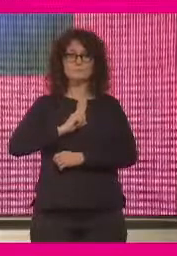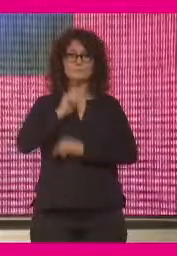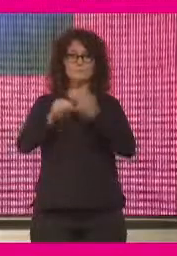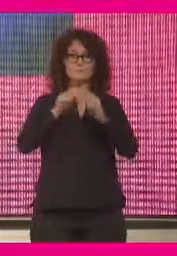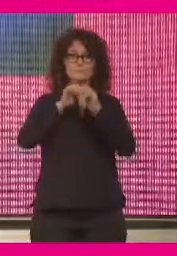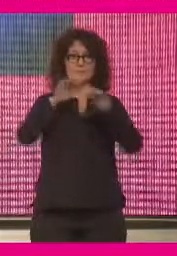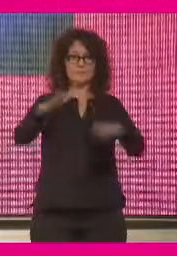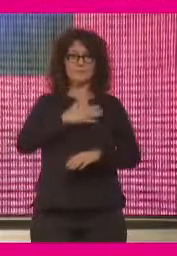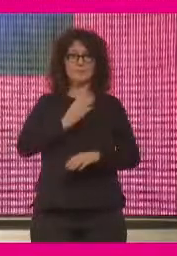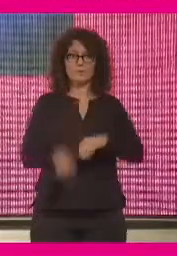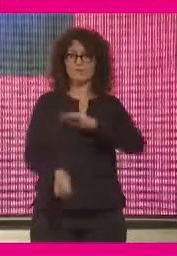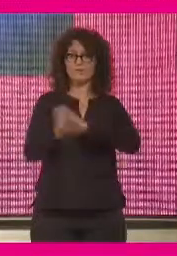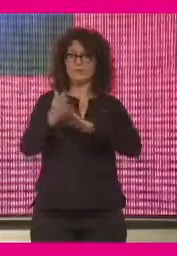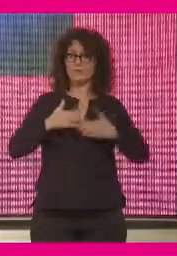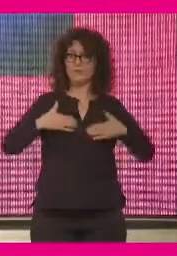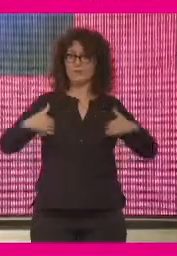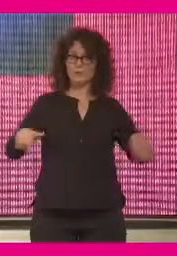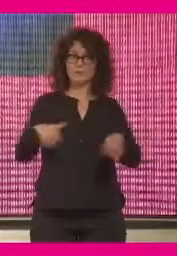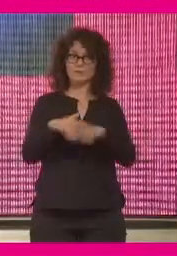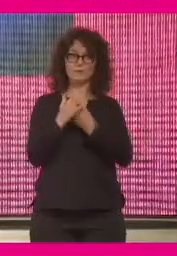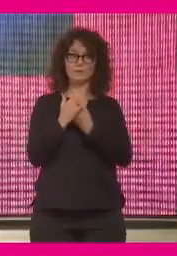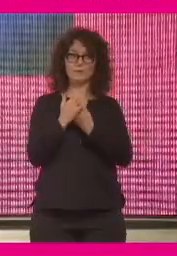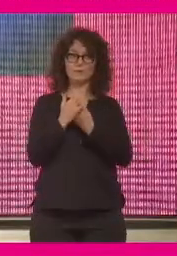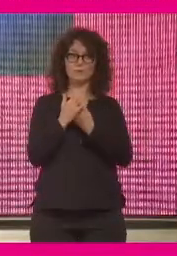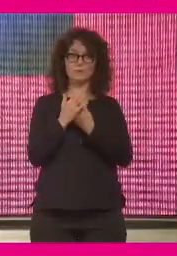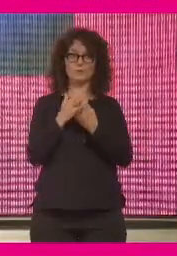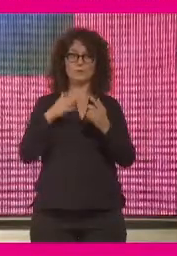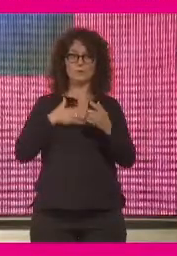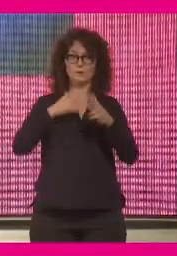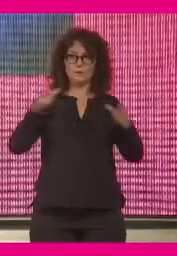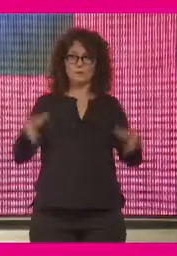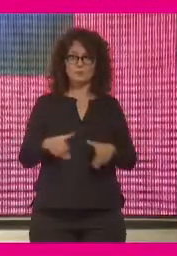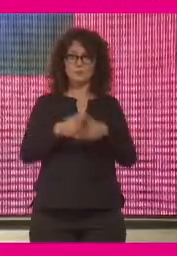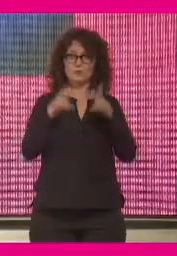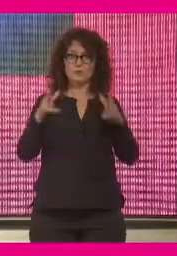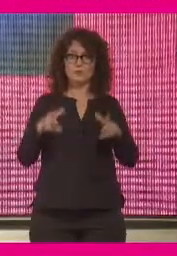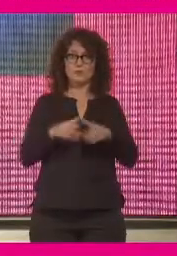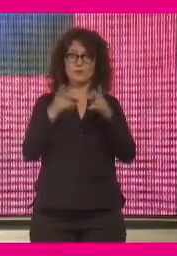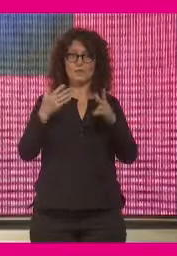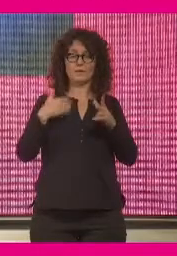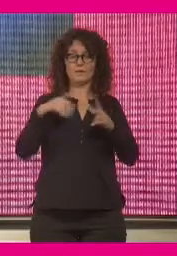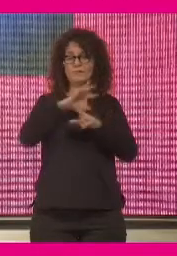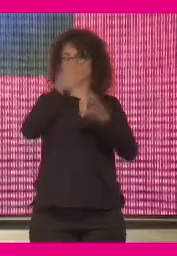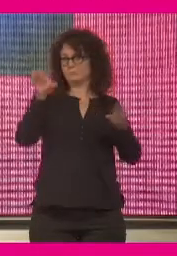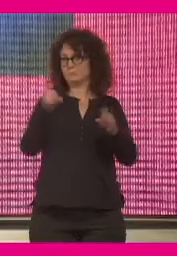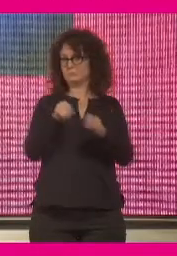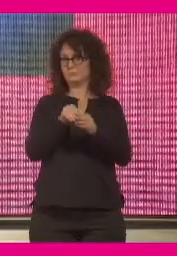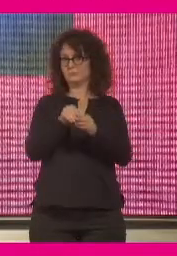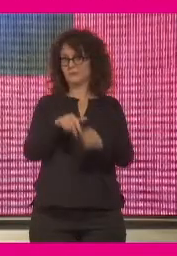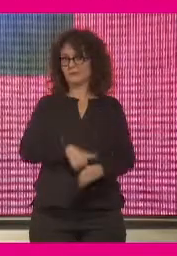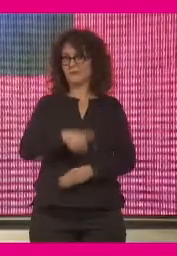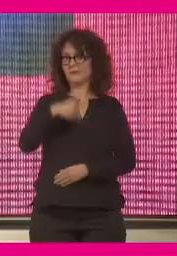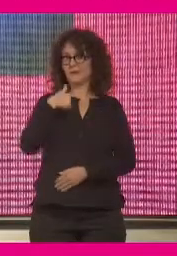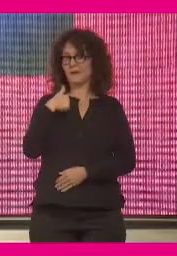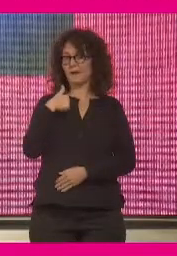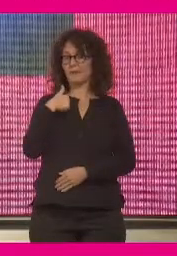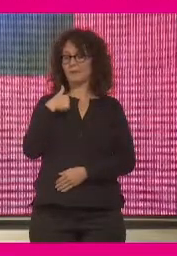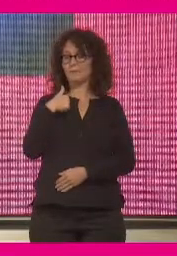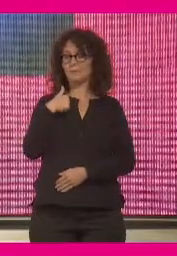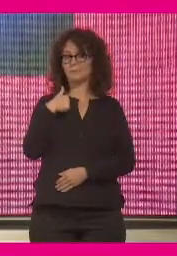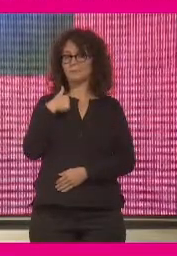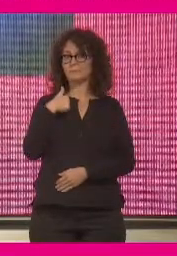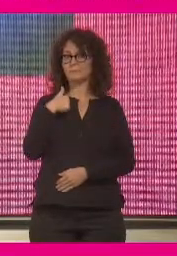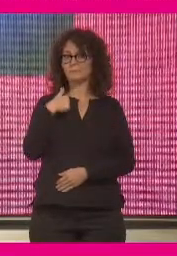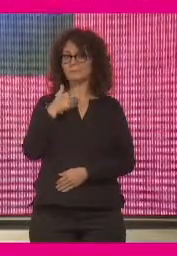cualquier momento y la forma de la que tenemos configurada nuestra sociedad y hablo a nivel global mundial se expone a que